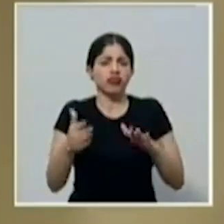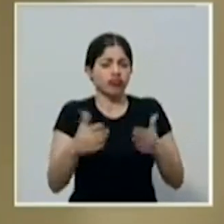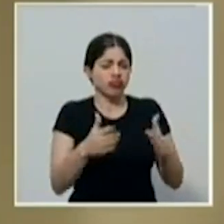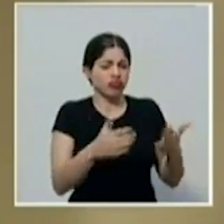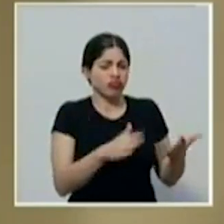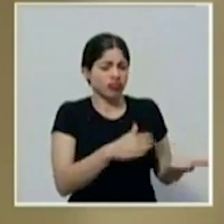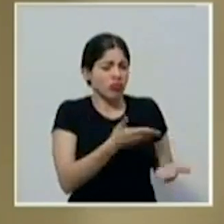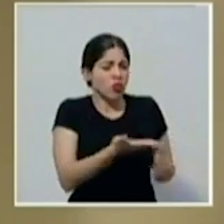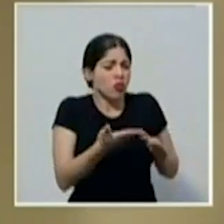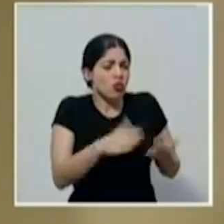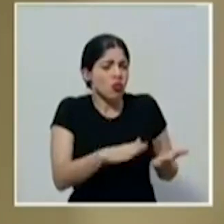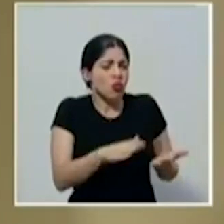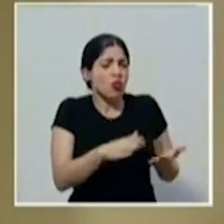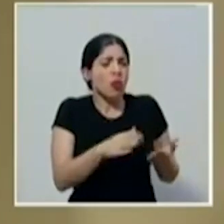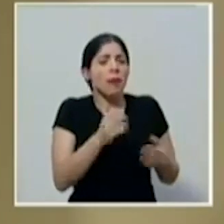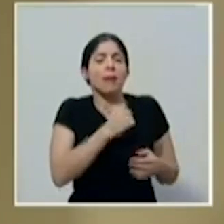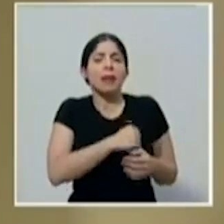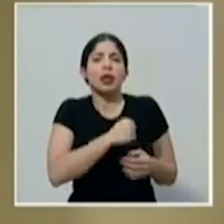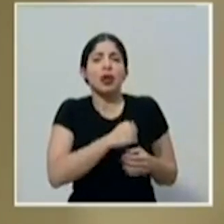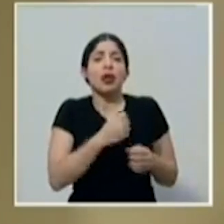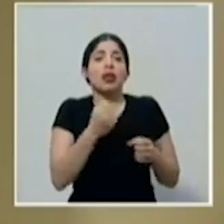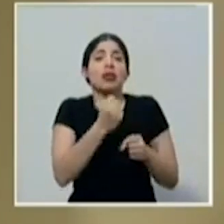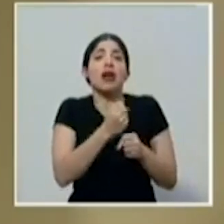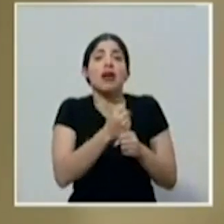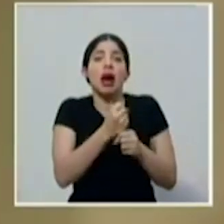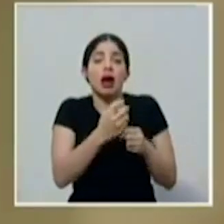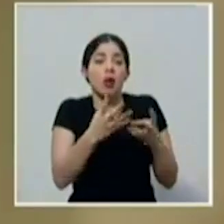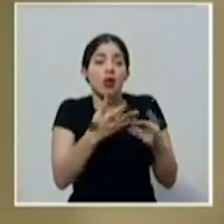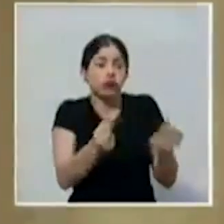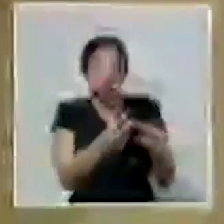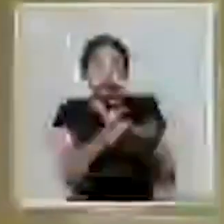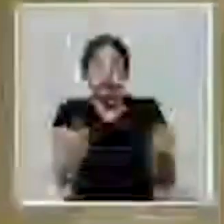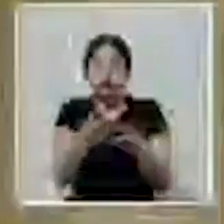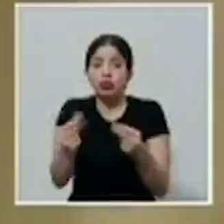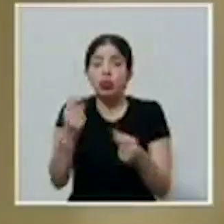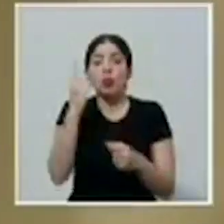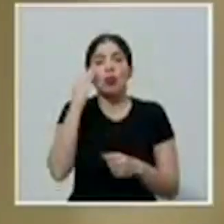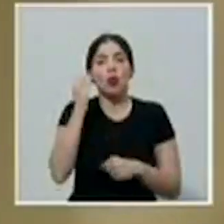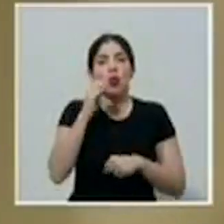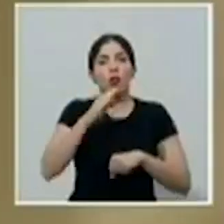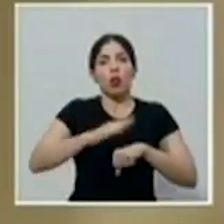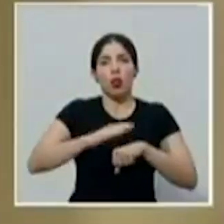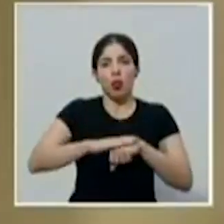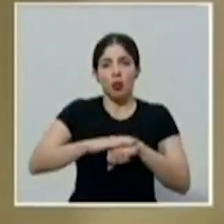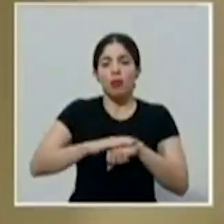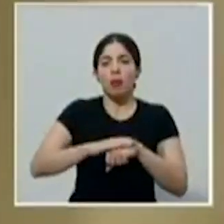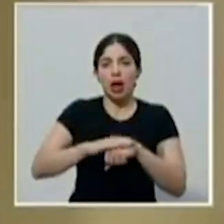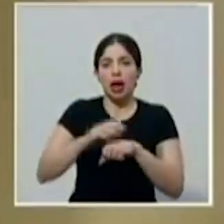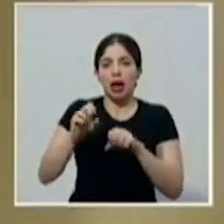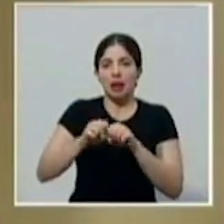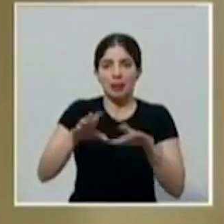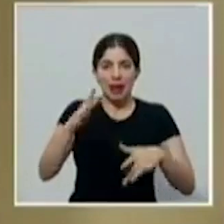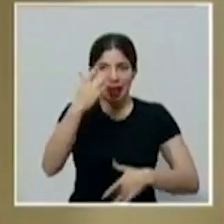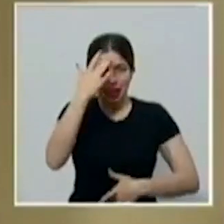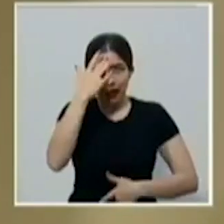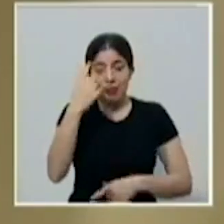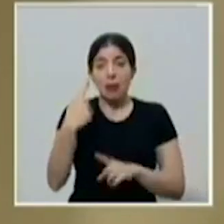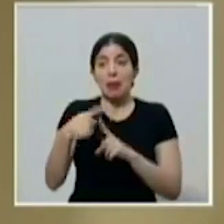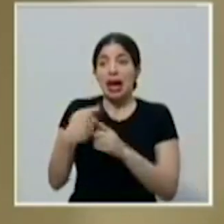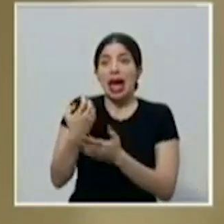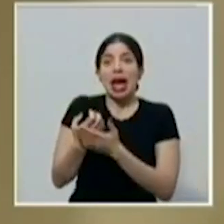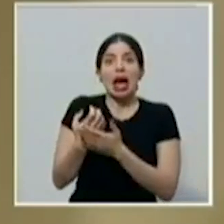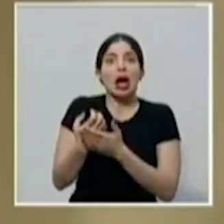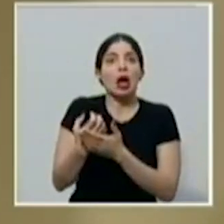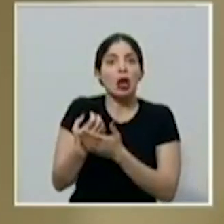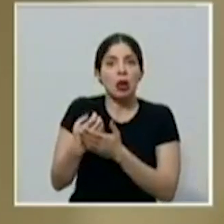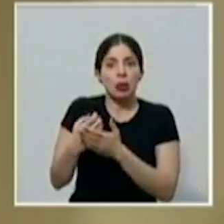empleo producto de la pandemia y finalmente hemos visto una contracción económica tremendamente importante. Nosotros